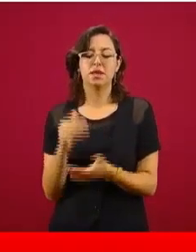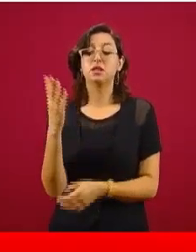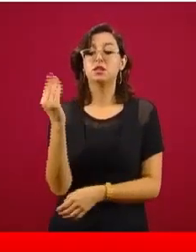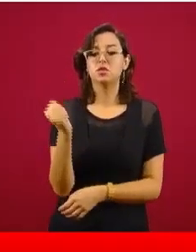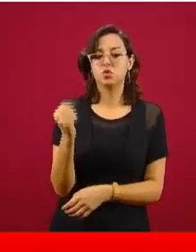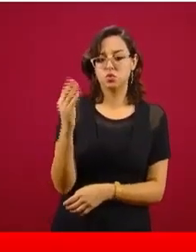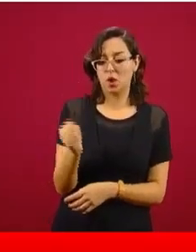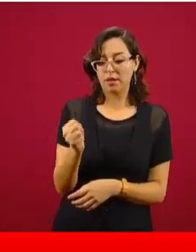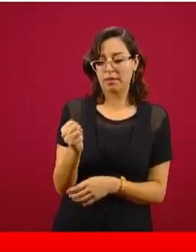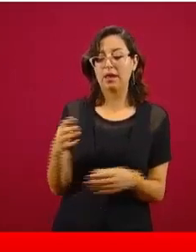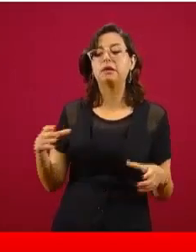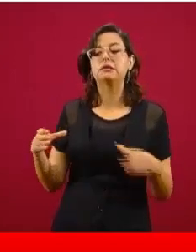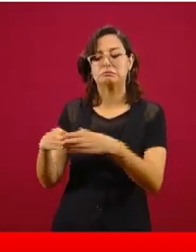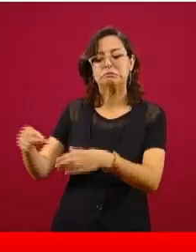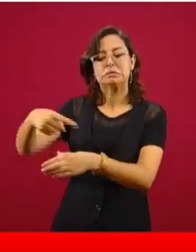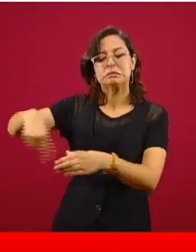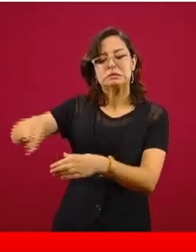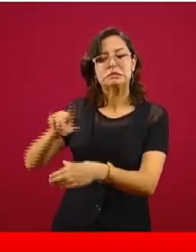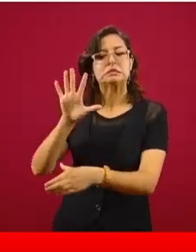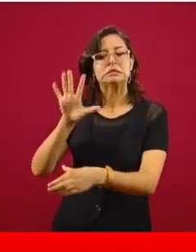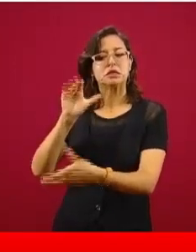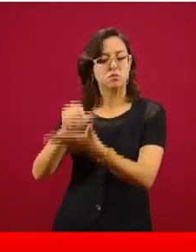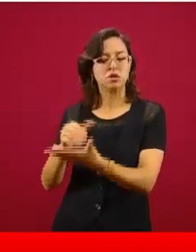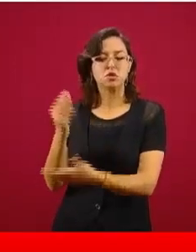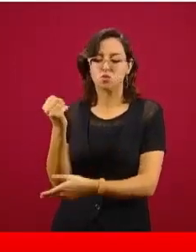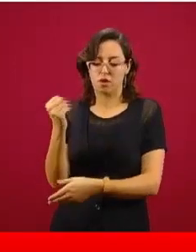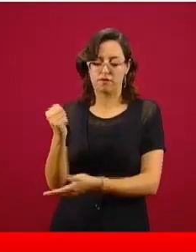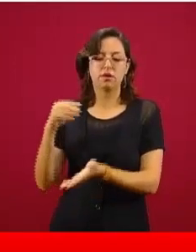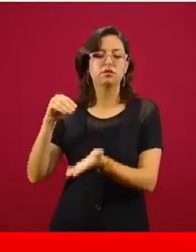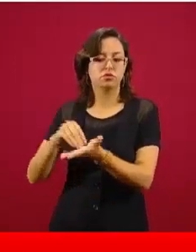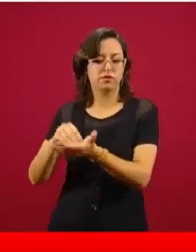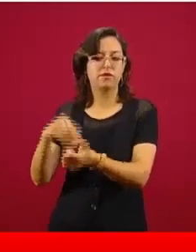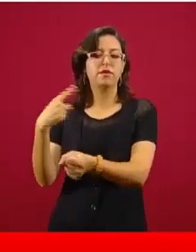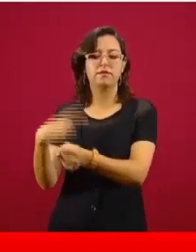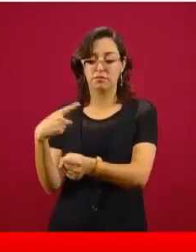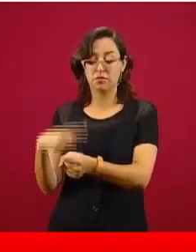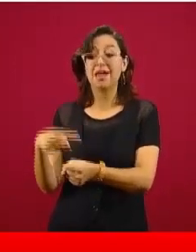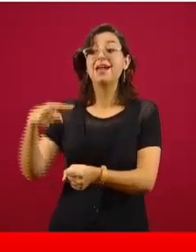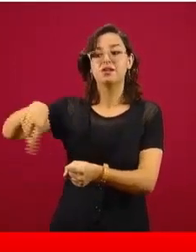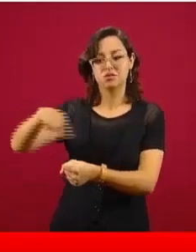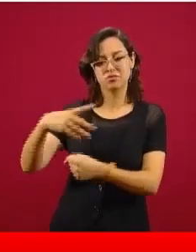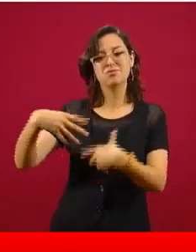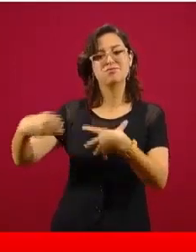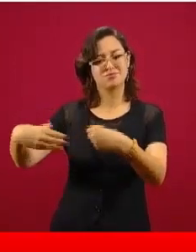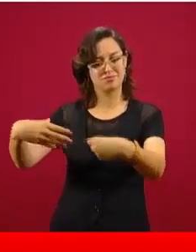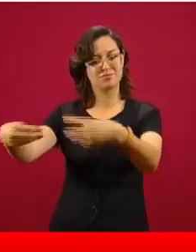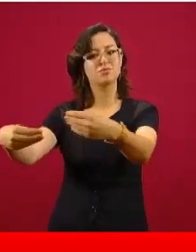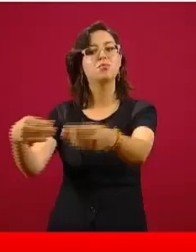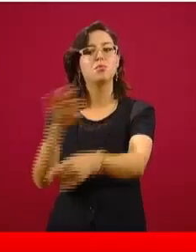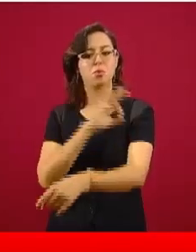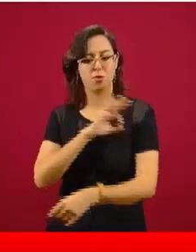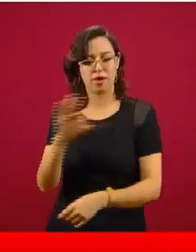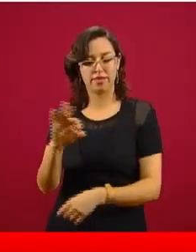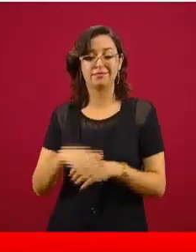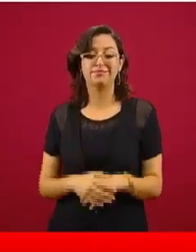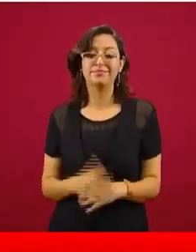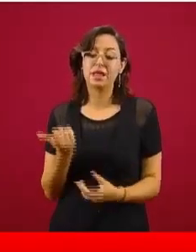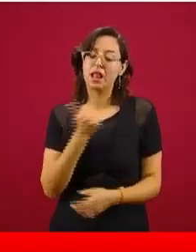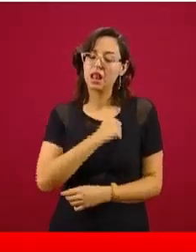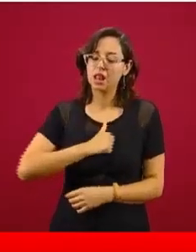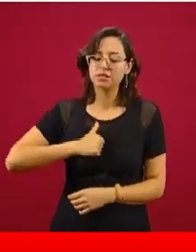son de interés particular porque es la epidemia activa. Desafortunadamente, mil 434